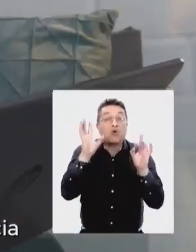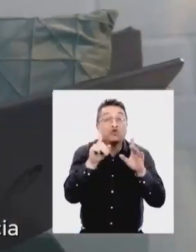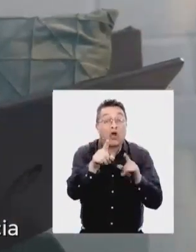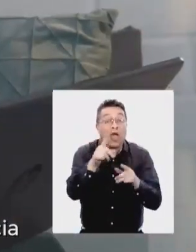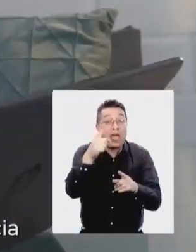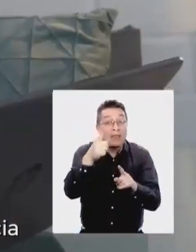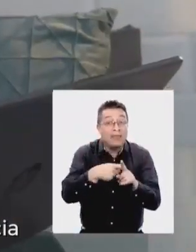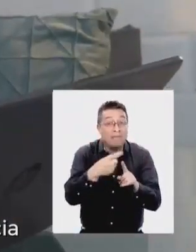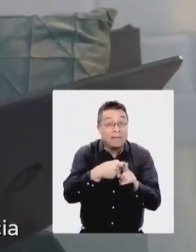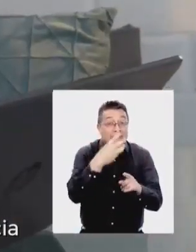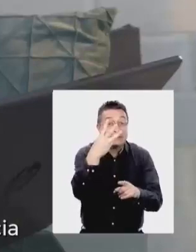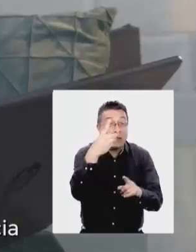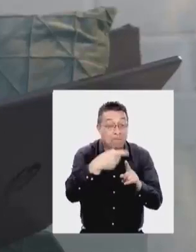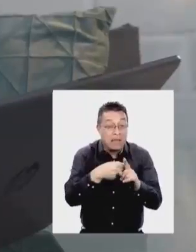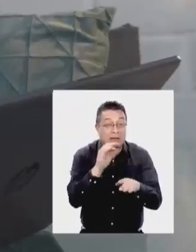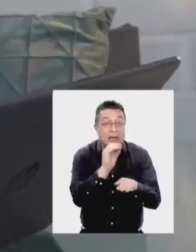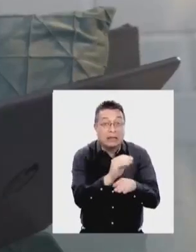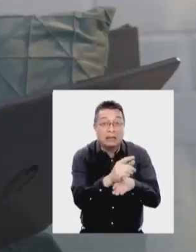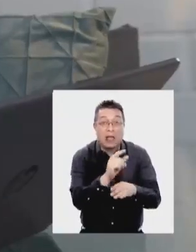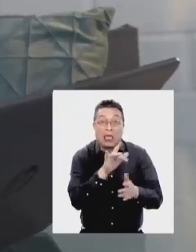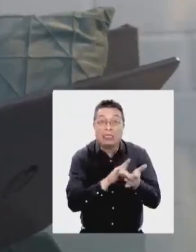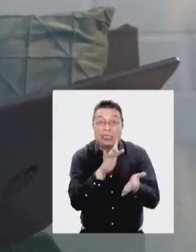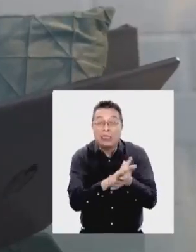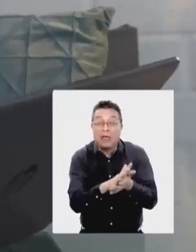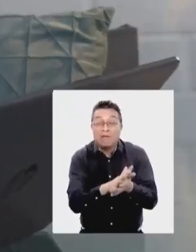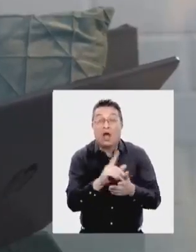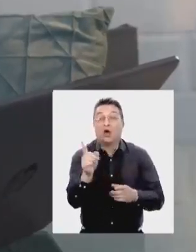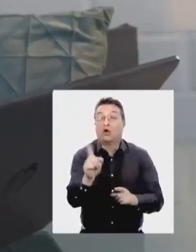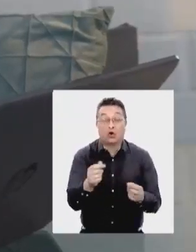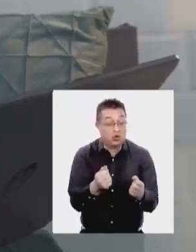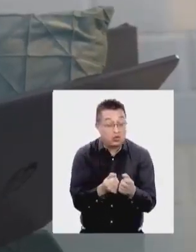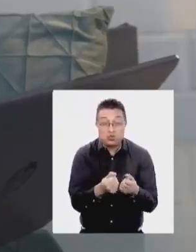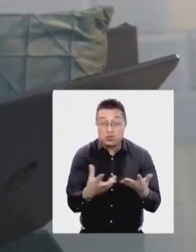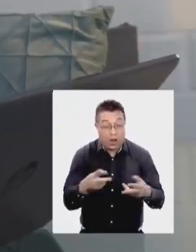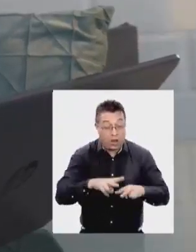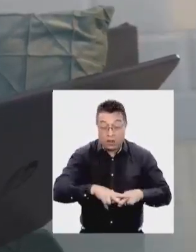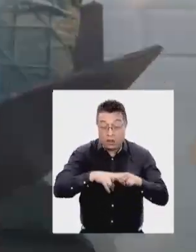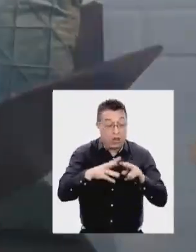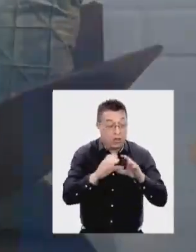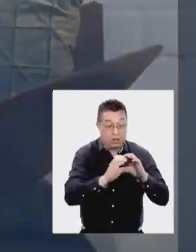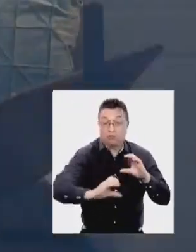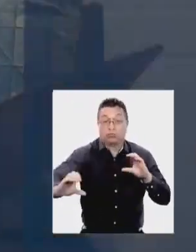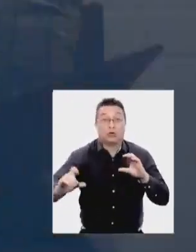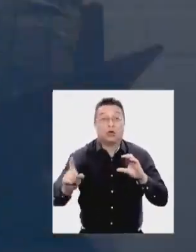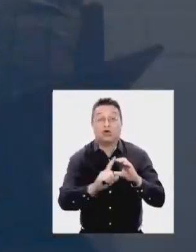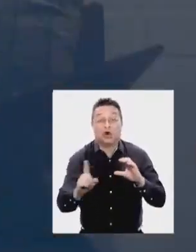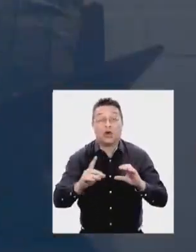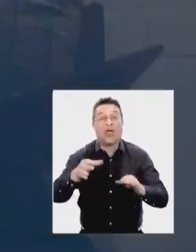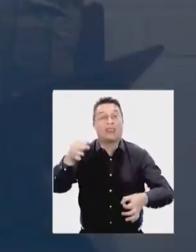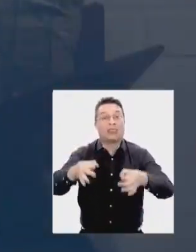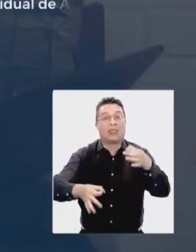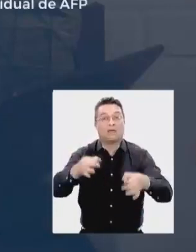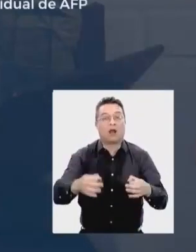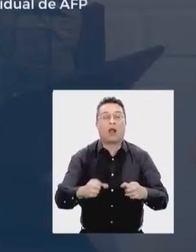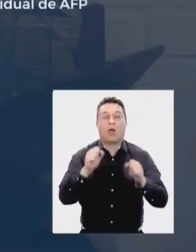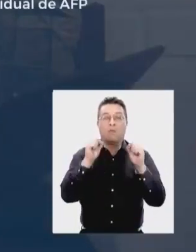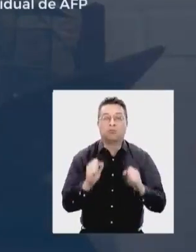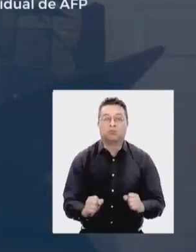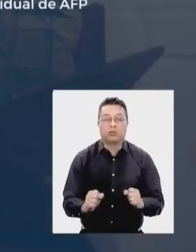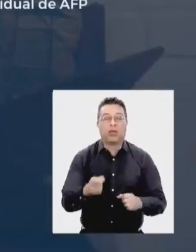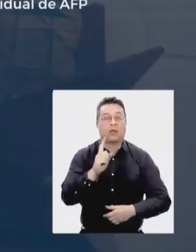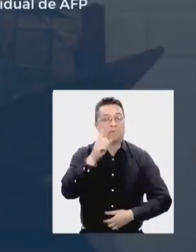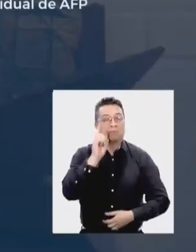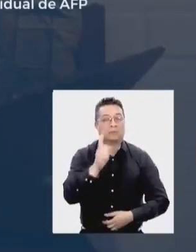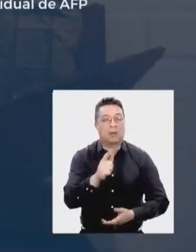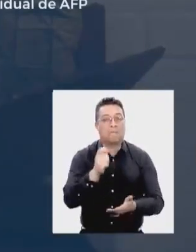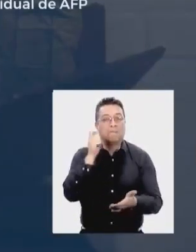más de pensión alimenticia y no alcanza la plata de esas cuentas para pagar, el tribunal puede considerar el pago